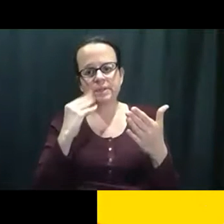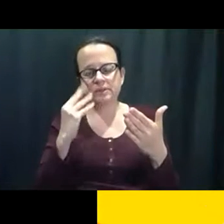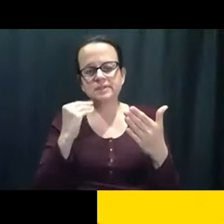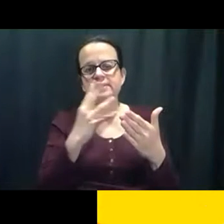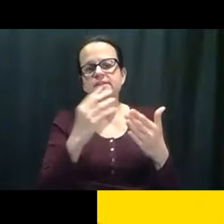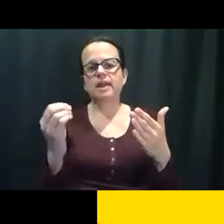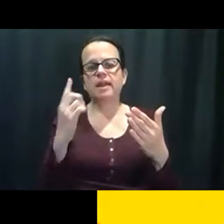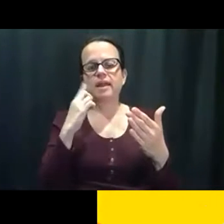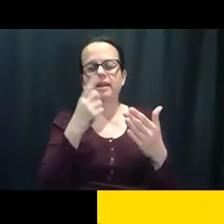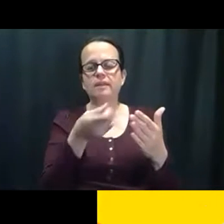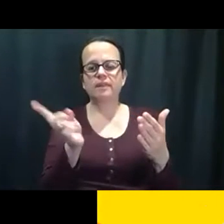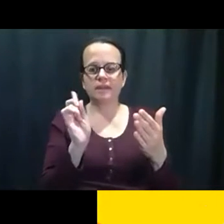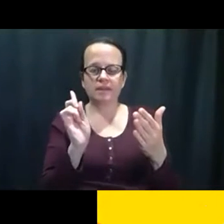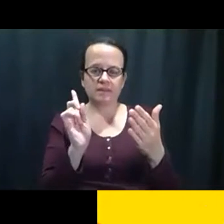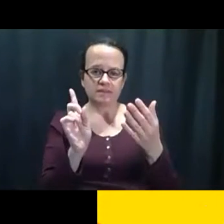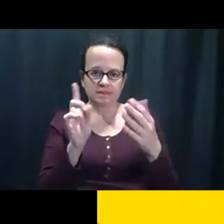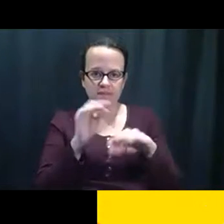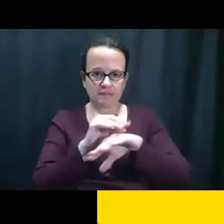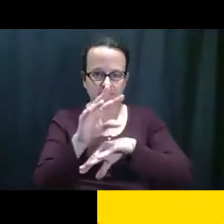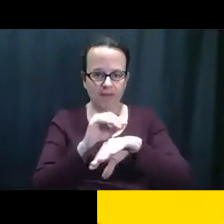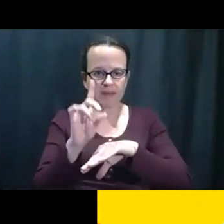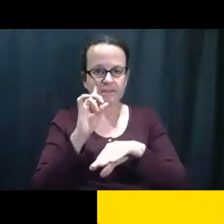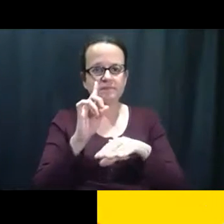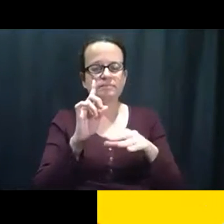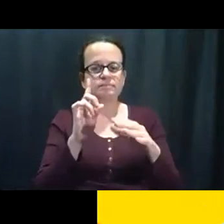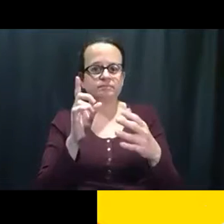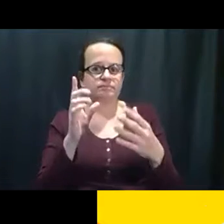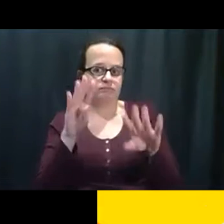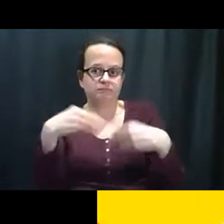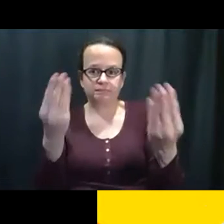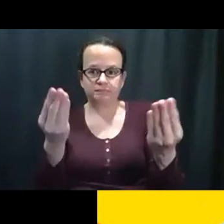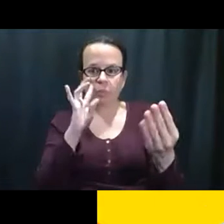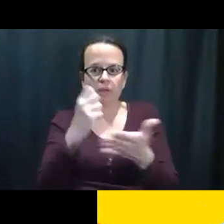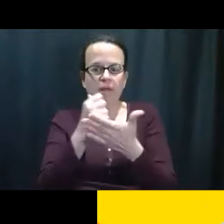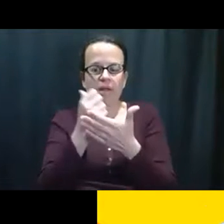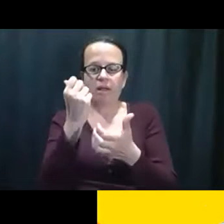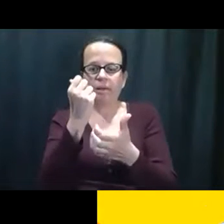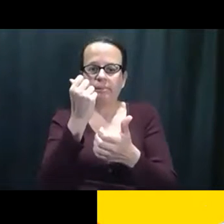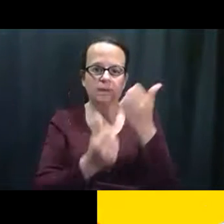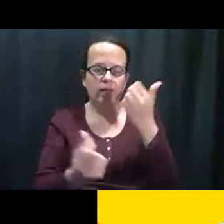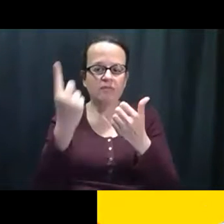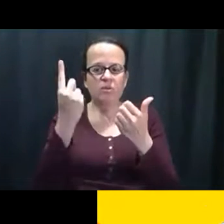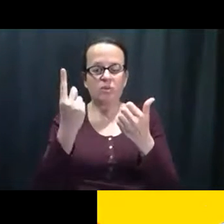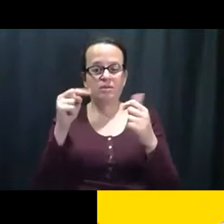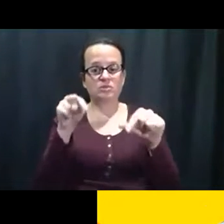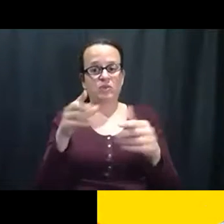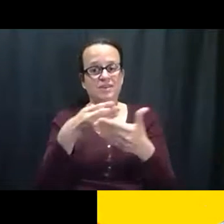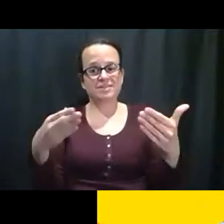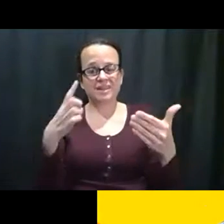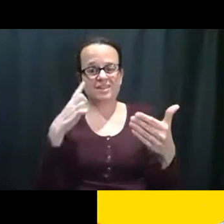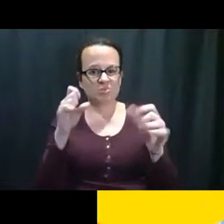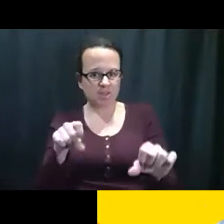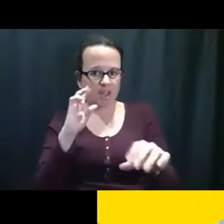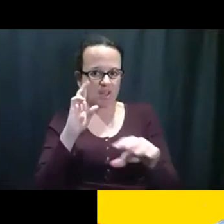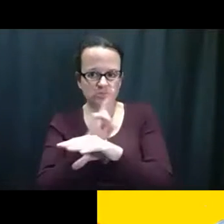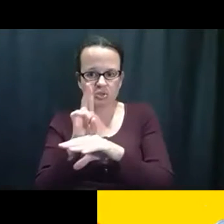su experiencias y eso consejo que te ha dado pues nos va a ayudar a todos para ayudarnos que